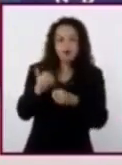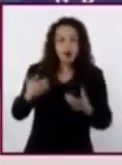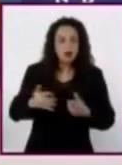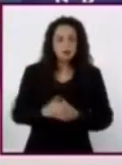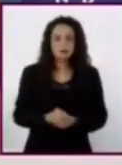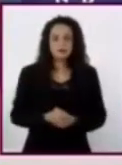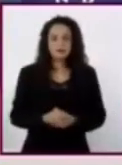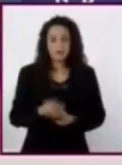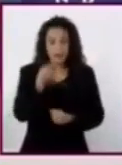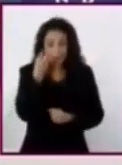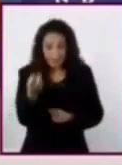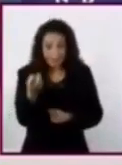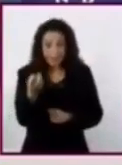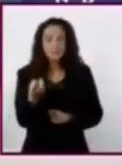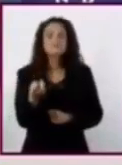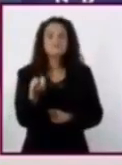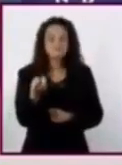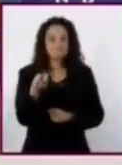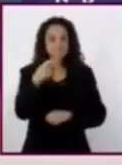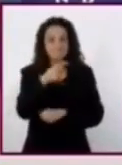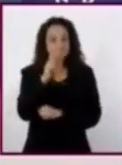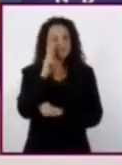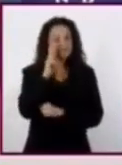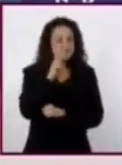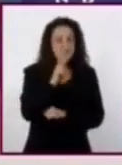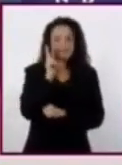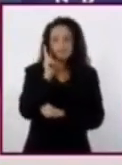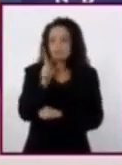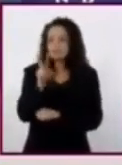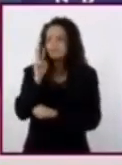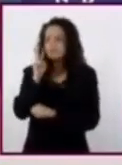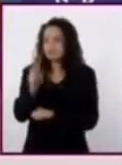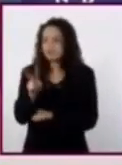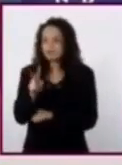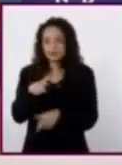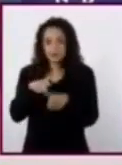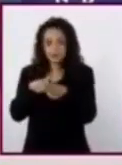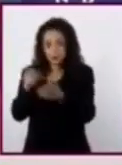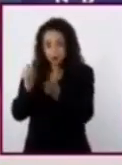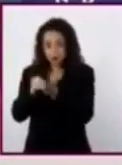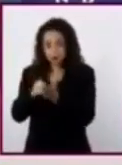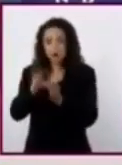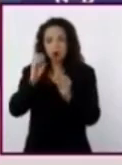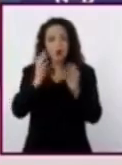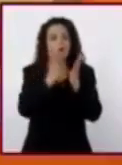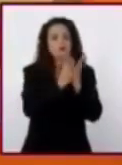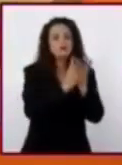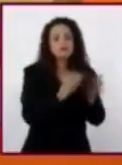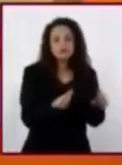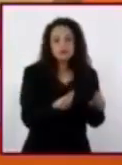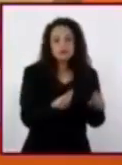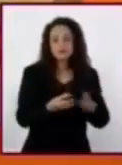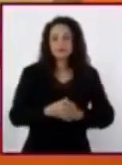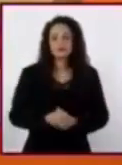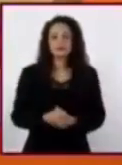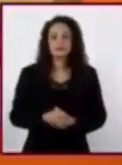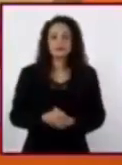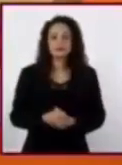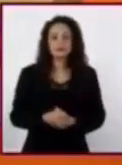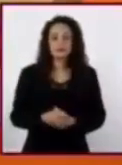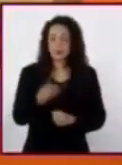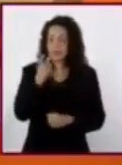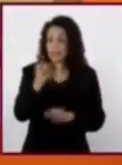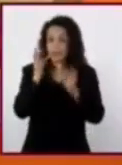a partir de ahí, observar lo que ha permanecido hasta nuestros días. Es